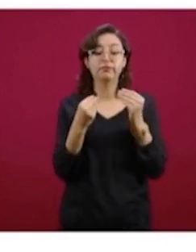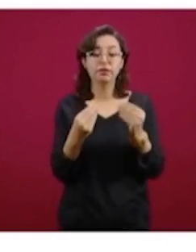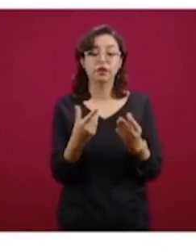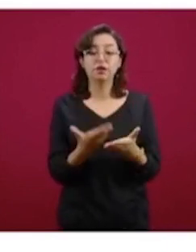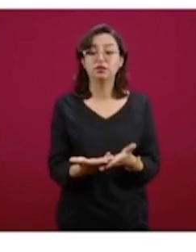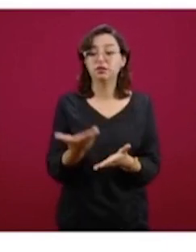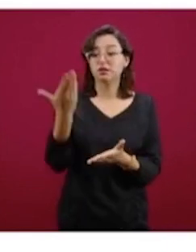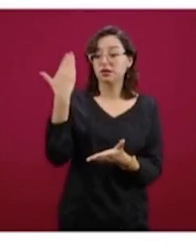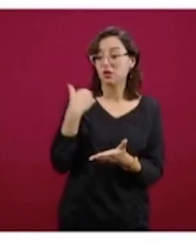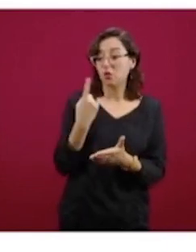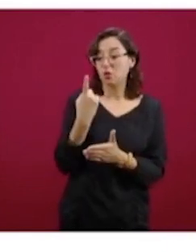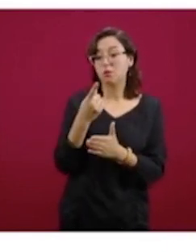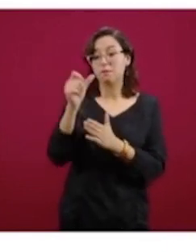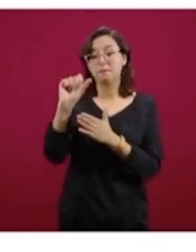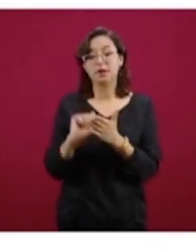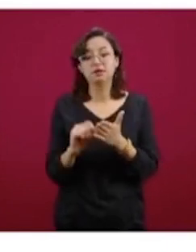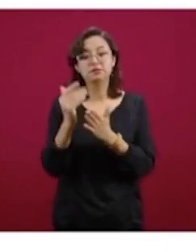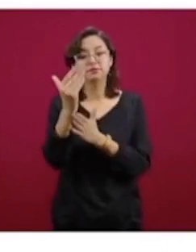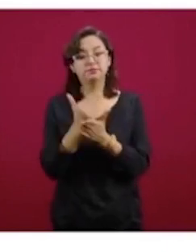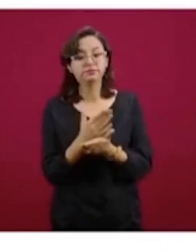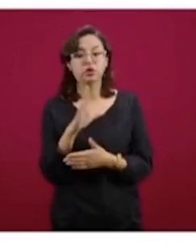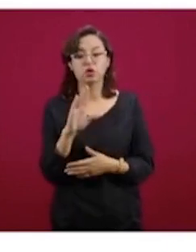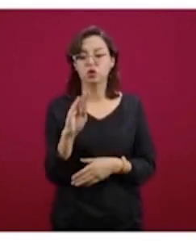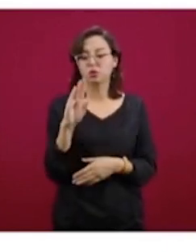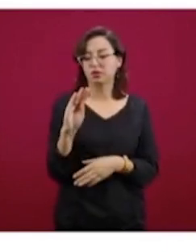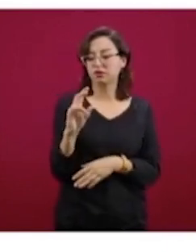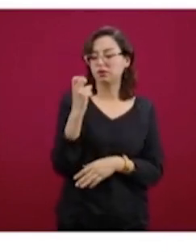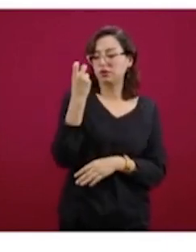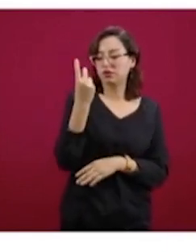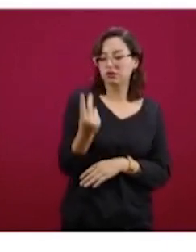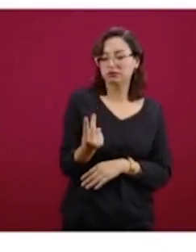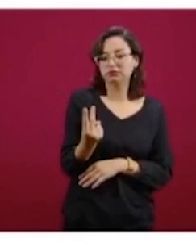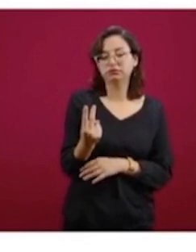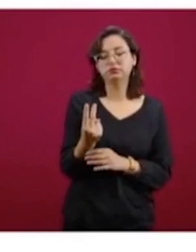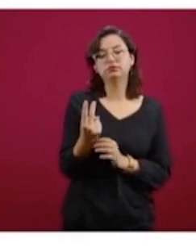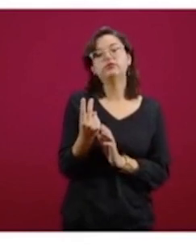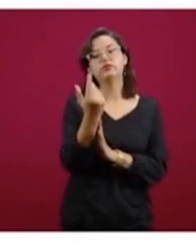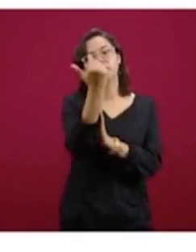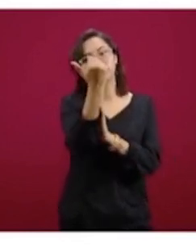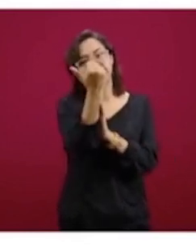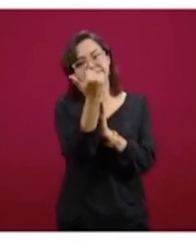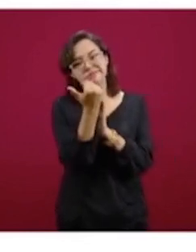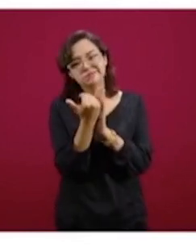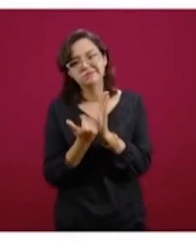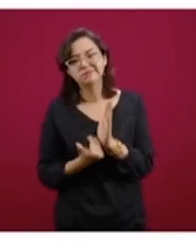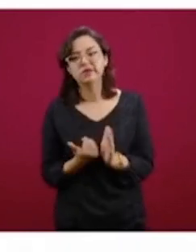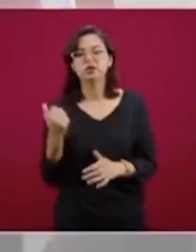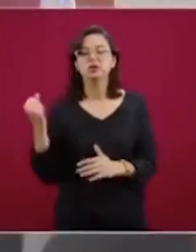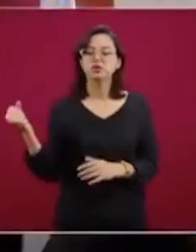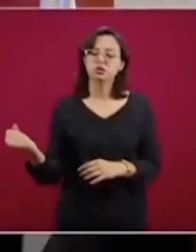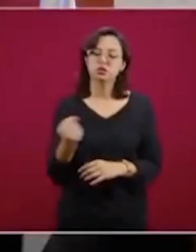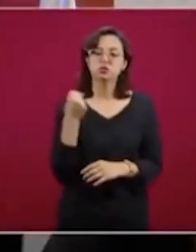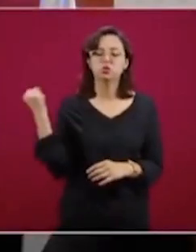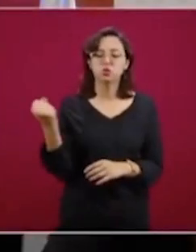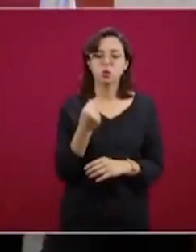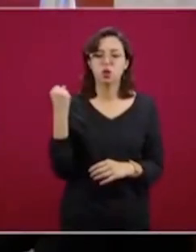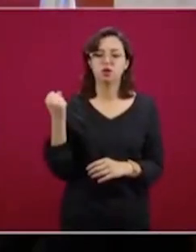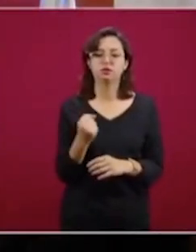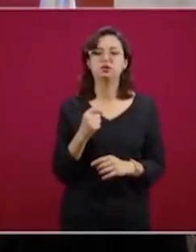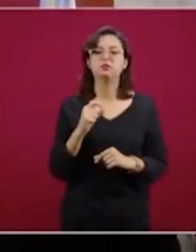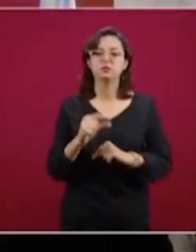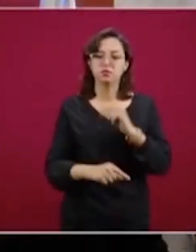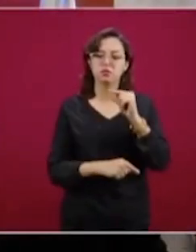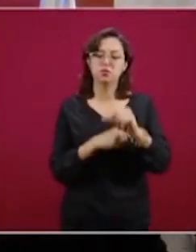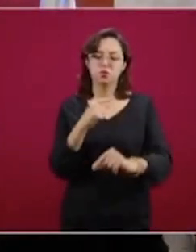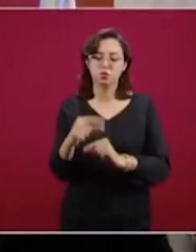es una cifra que va también afortunadamente de manera sensible a la baja,